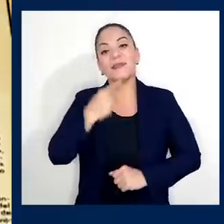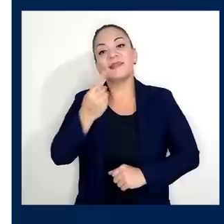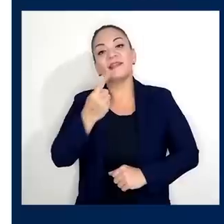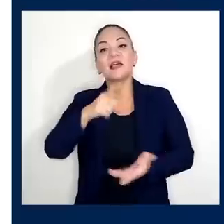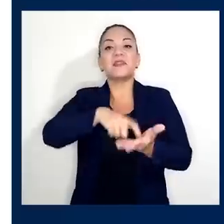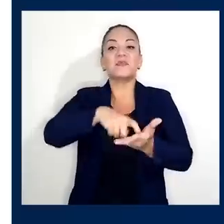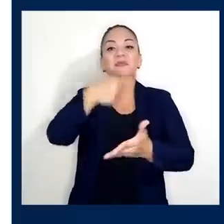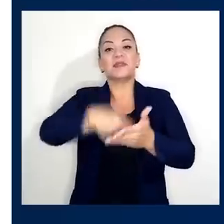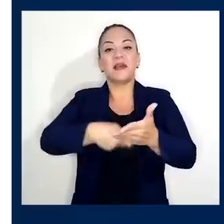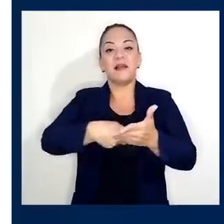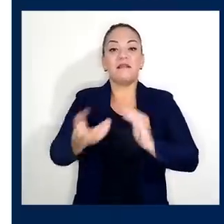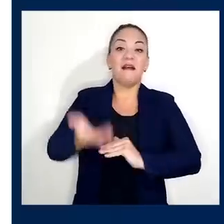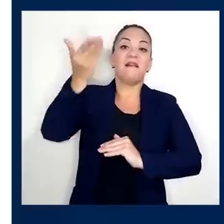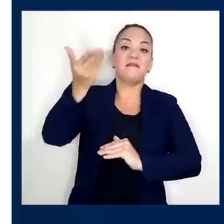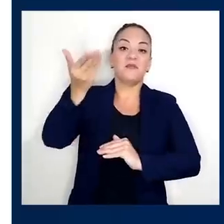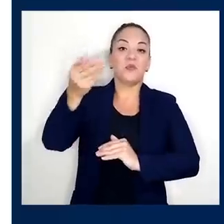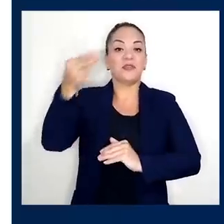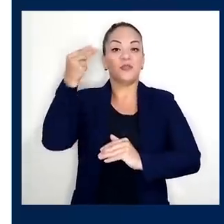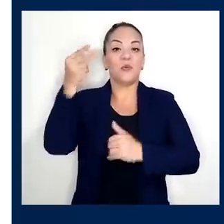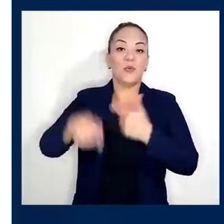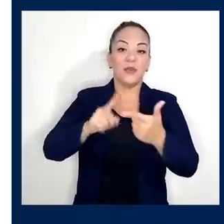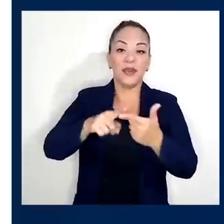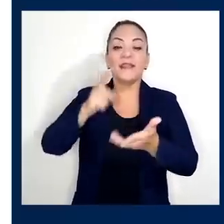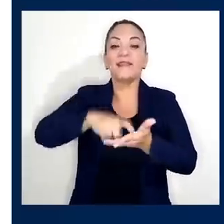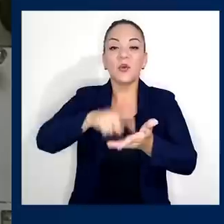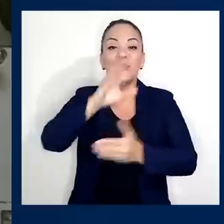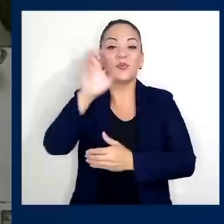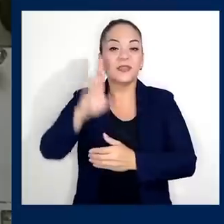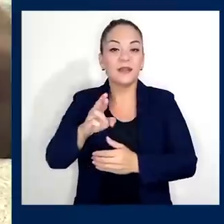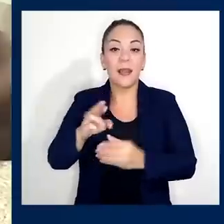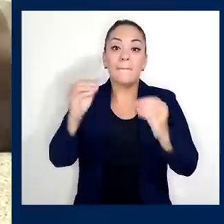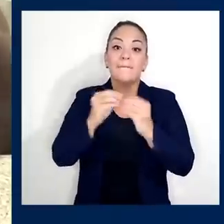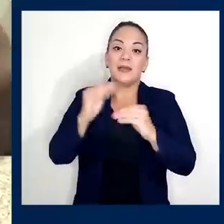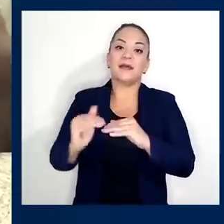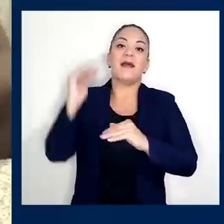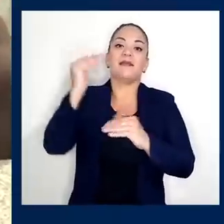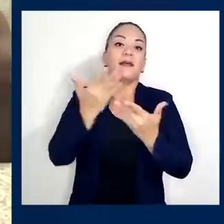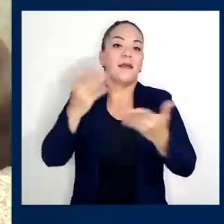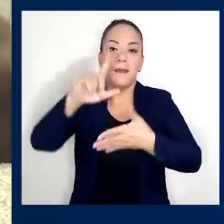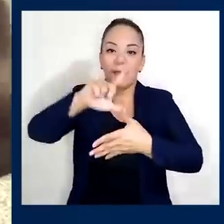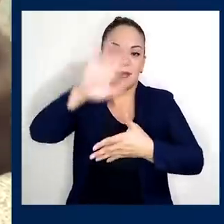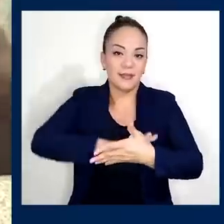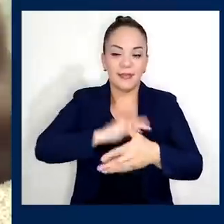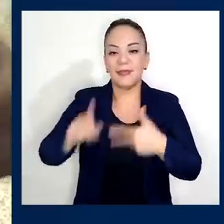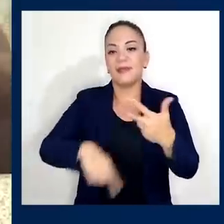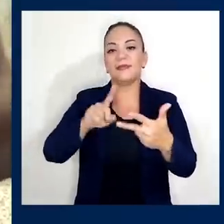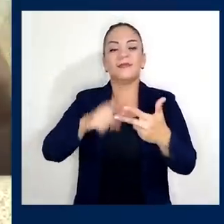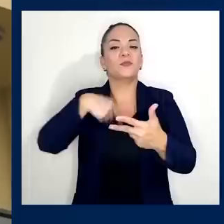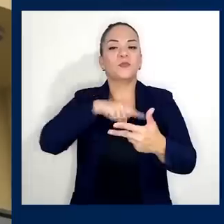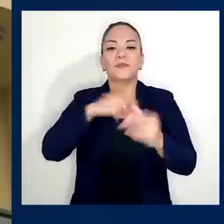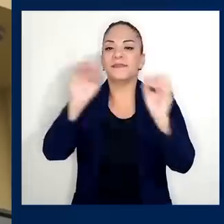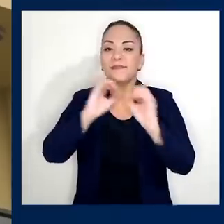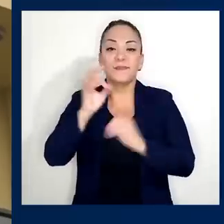el déficit fiscal más alto de la historia, que nuestra deuda entre las más altas de América Latina, que no tenemos un buen